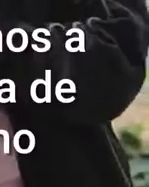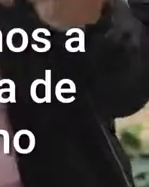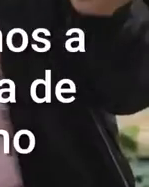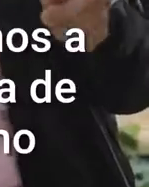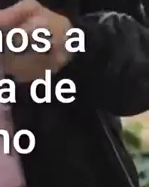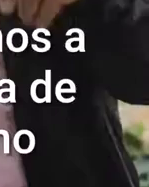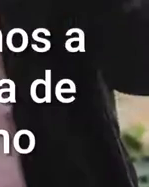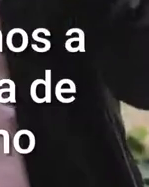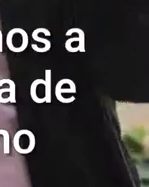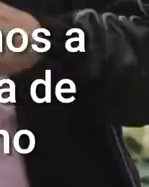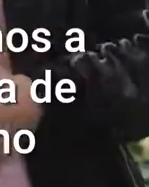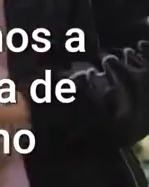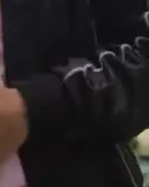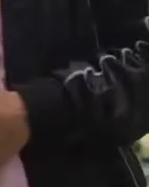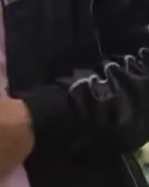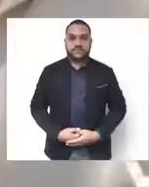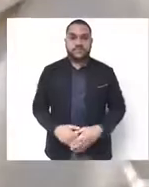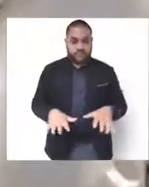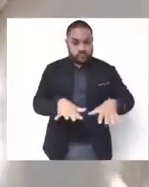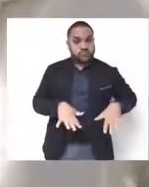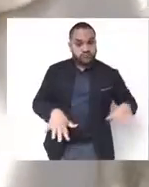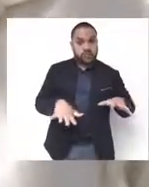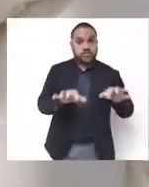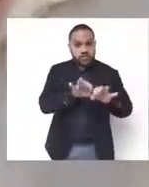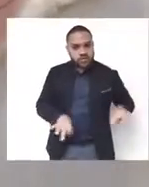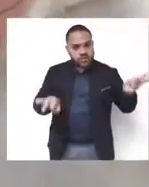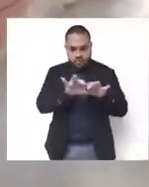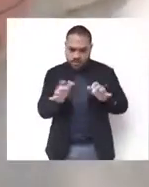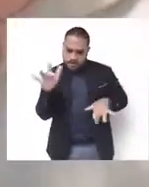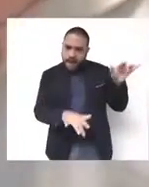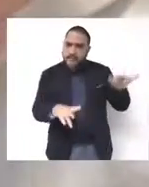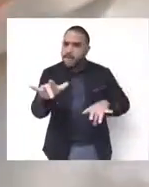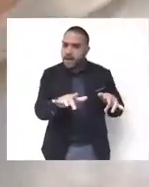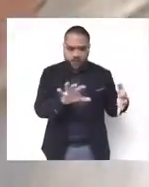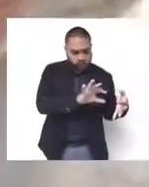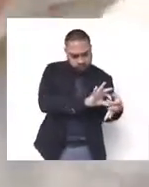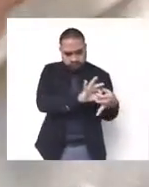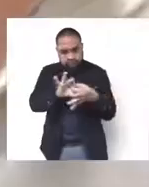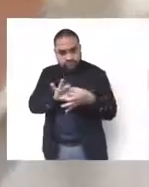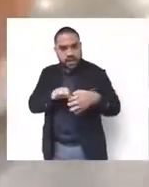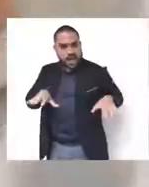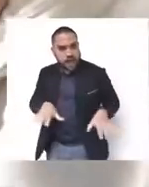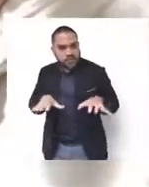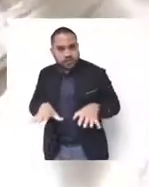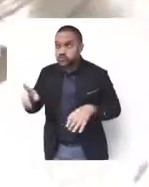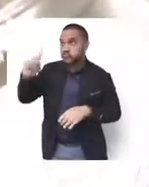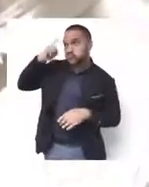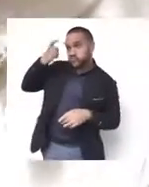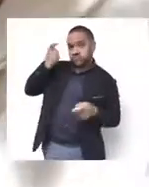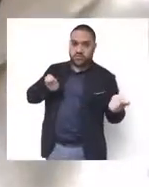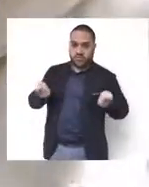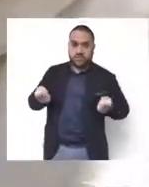nos trasladamos a la Secretaría de Gobierno. Estos espacios de participación son importantes porque allí articulamos todas las